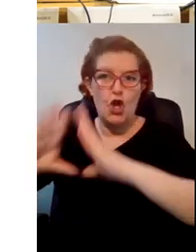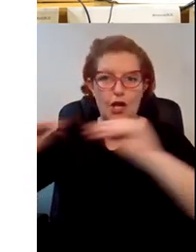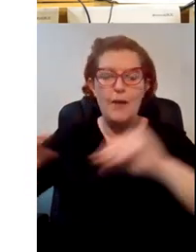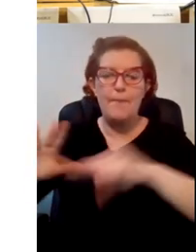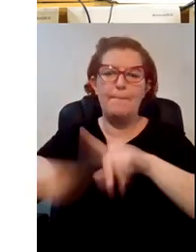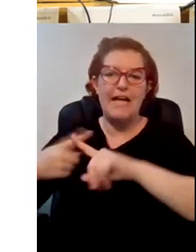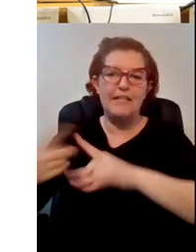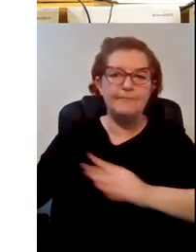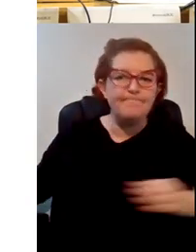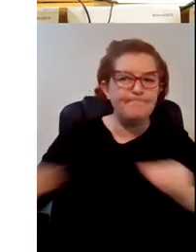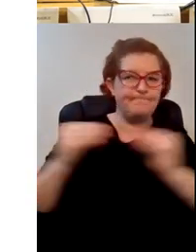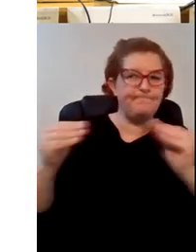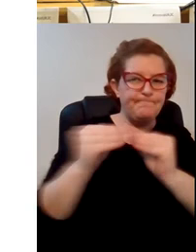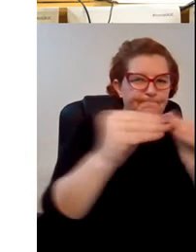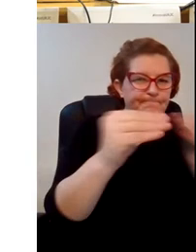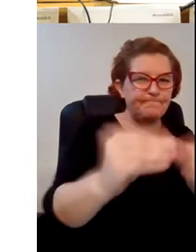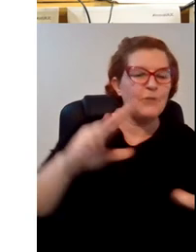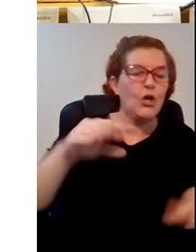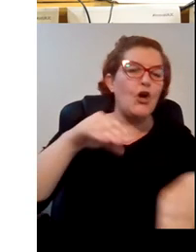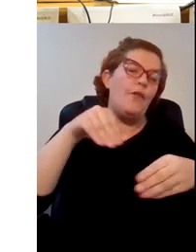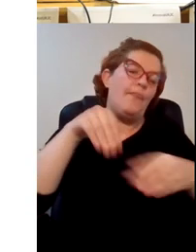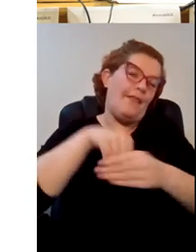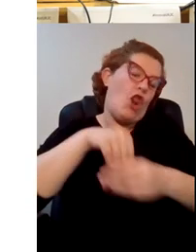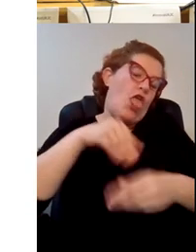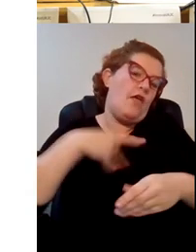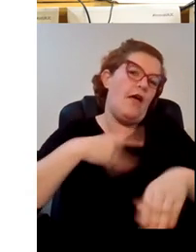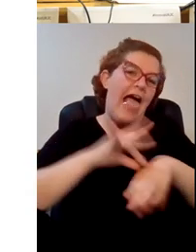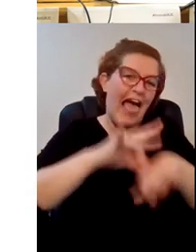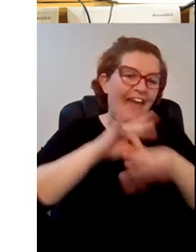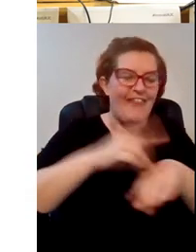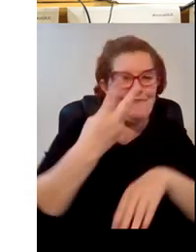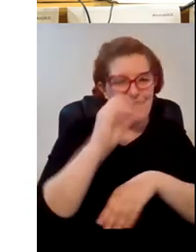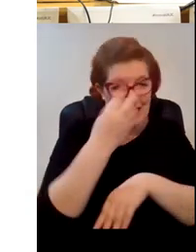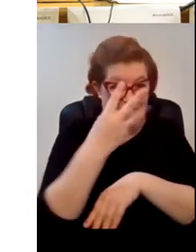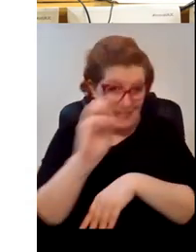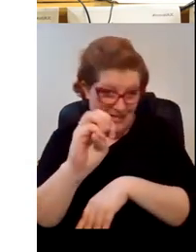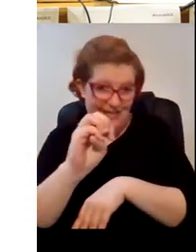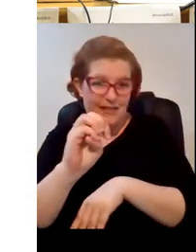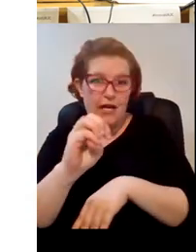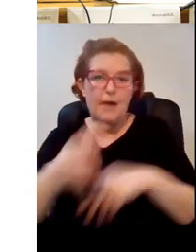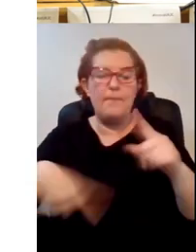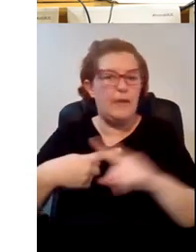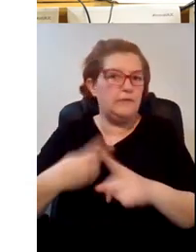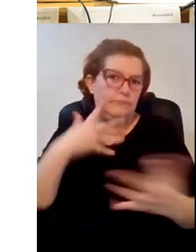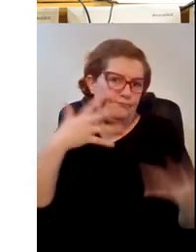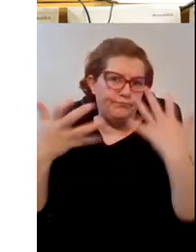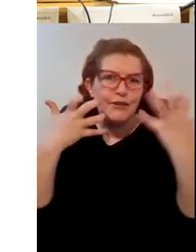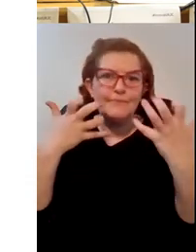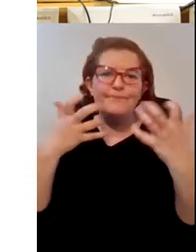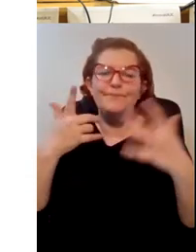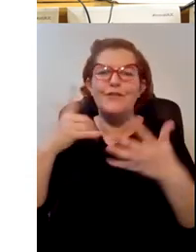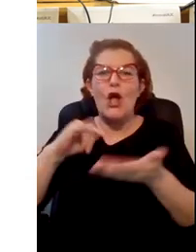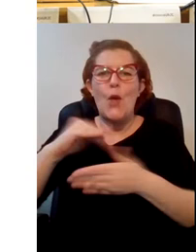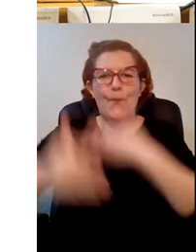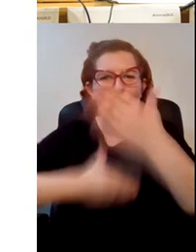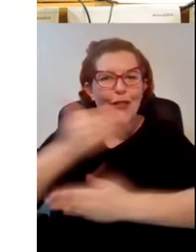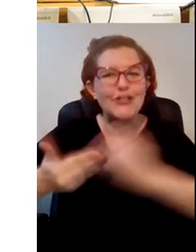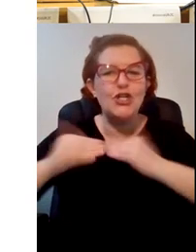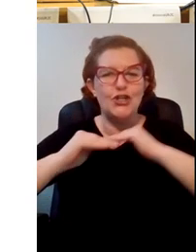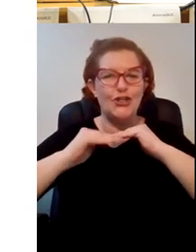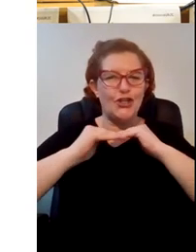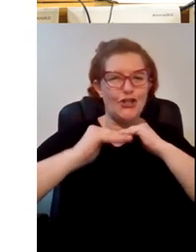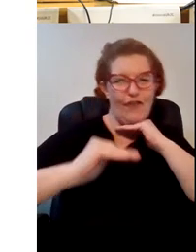2030 y sus ODS destacamos los procesos de sostenibilización curricular